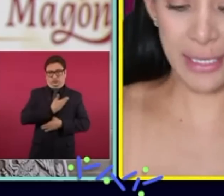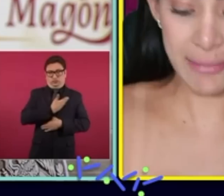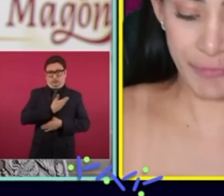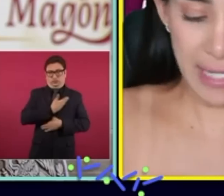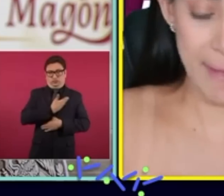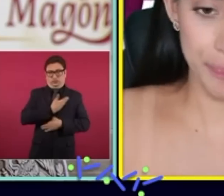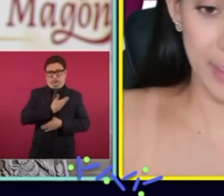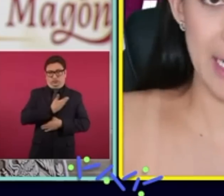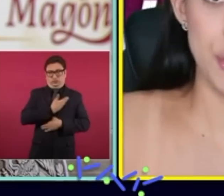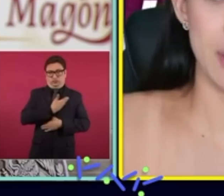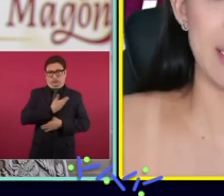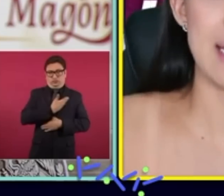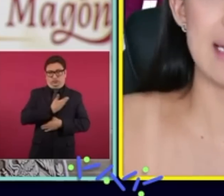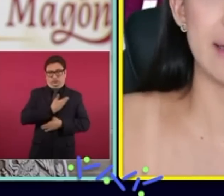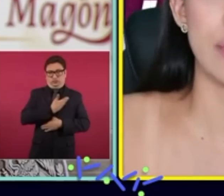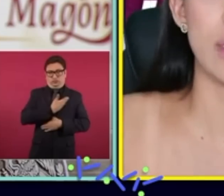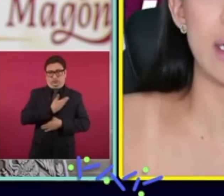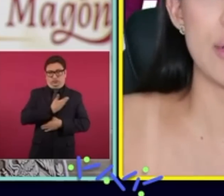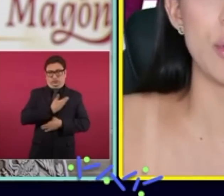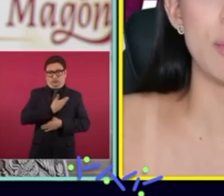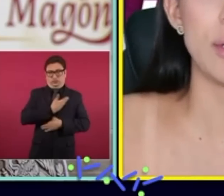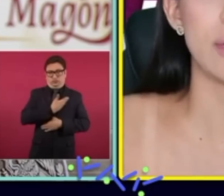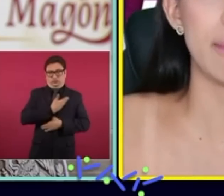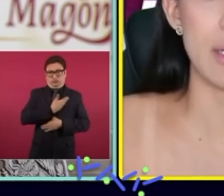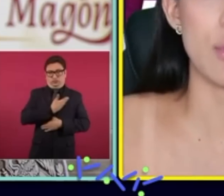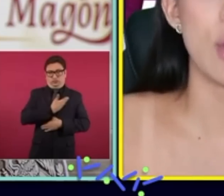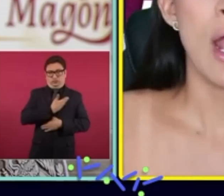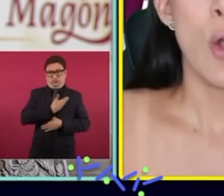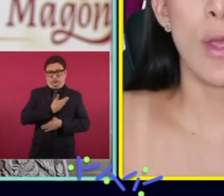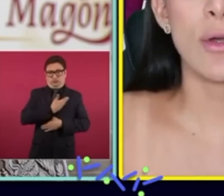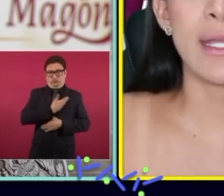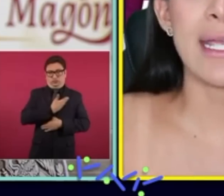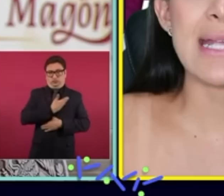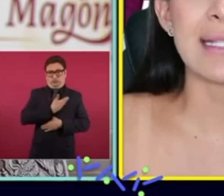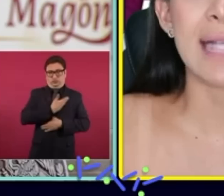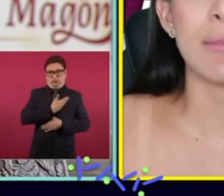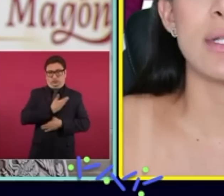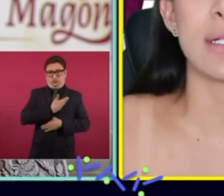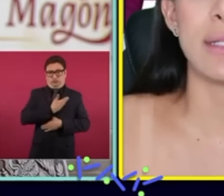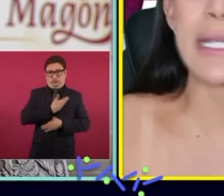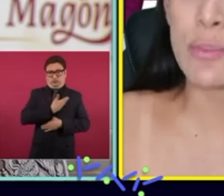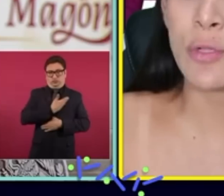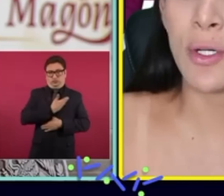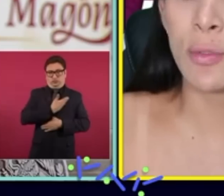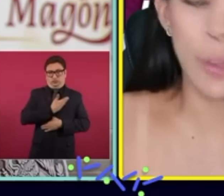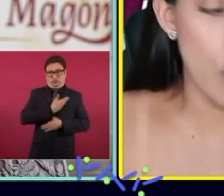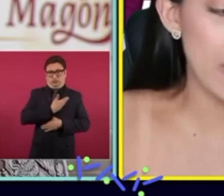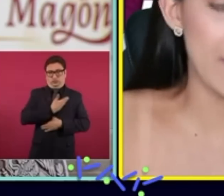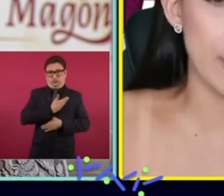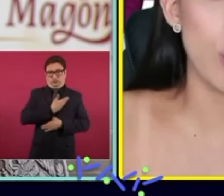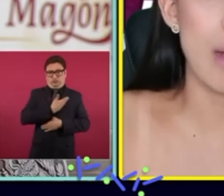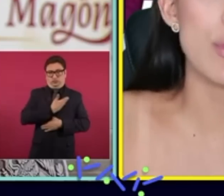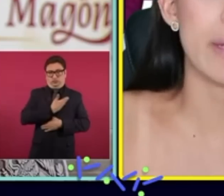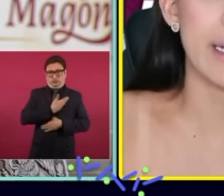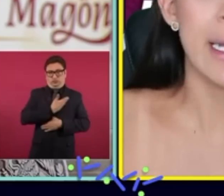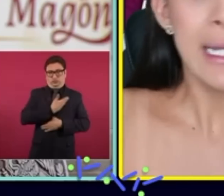Entonces creo que a entrada el hecho de que ya se tenga un ingreso de un billón de pesos luego de este cambio de estrategia es muy bueno, pero obviamente